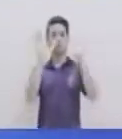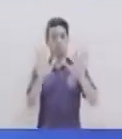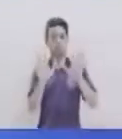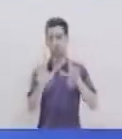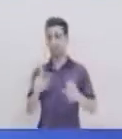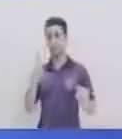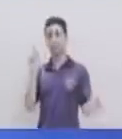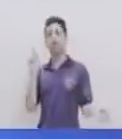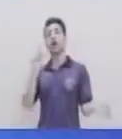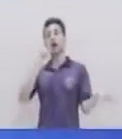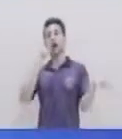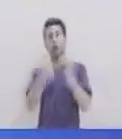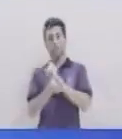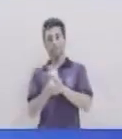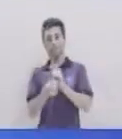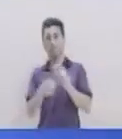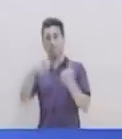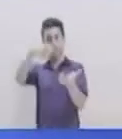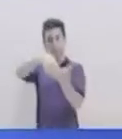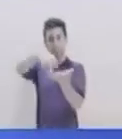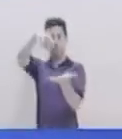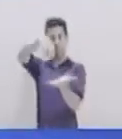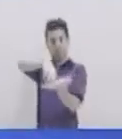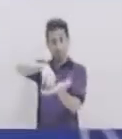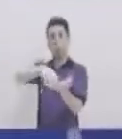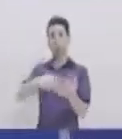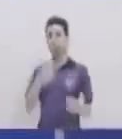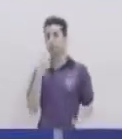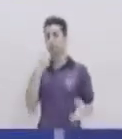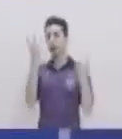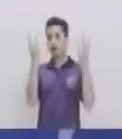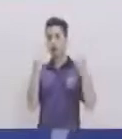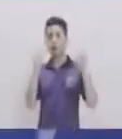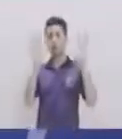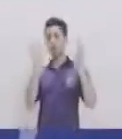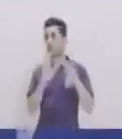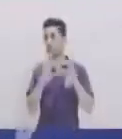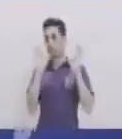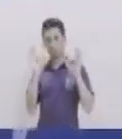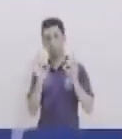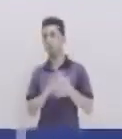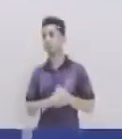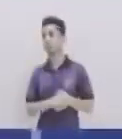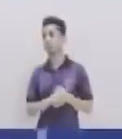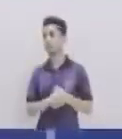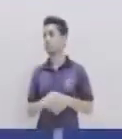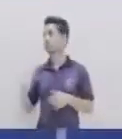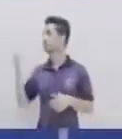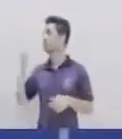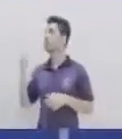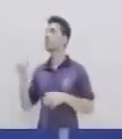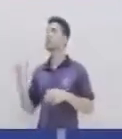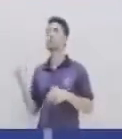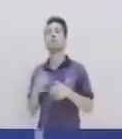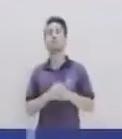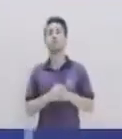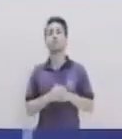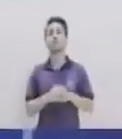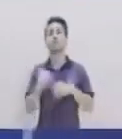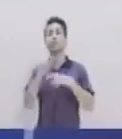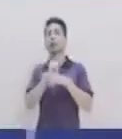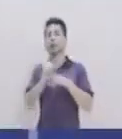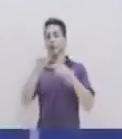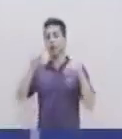otro Uno Dos Tres Hasta diez Excelente Esta es la La